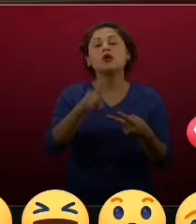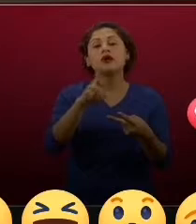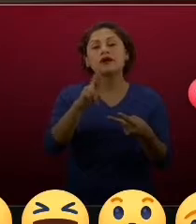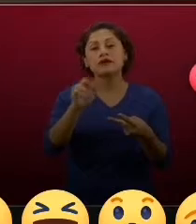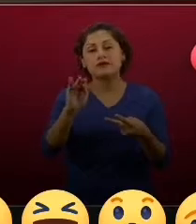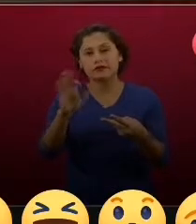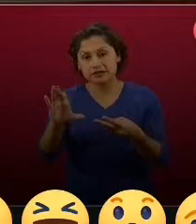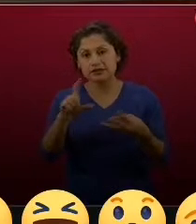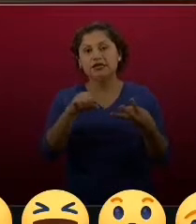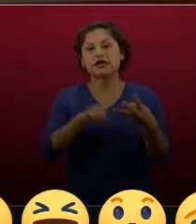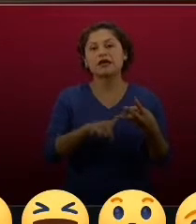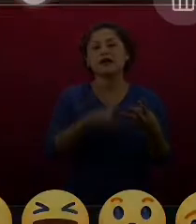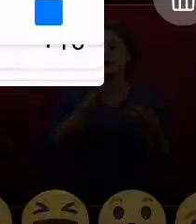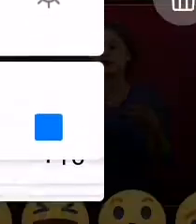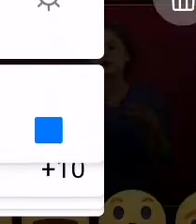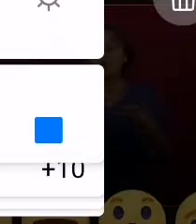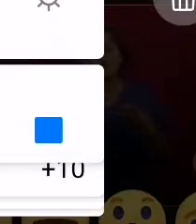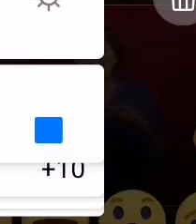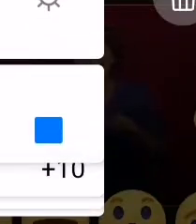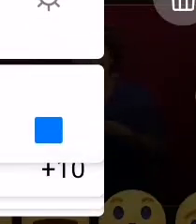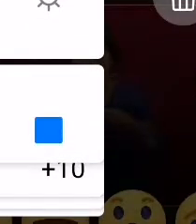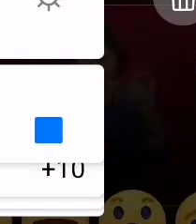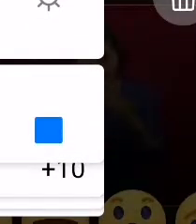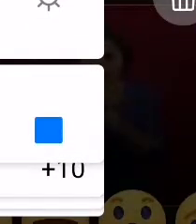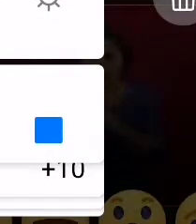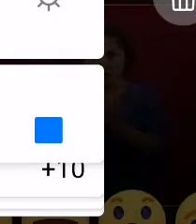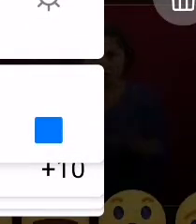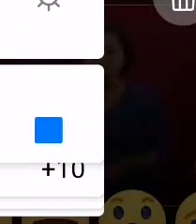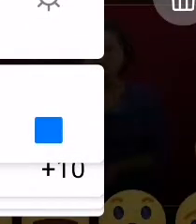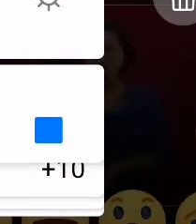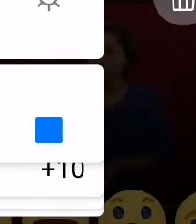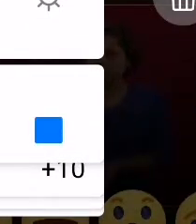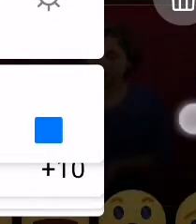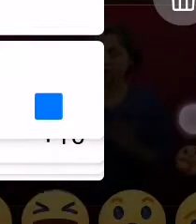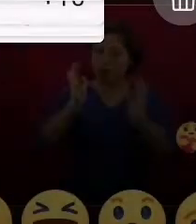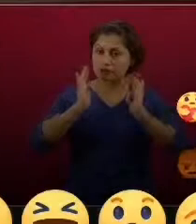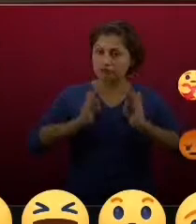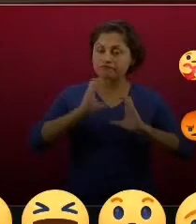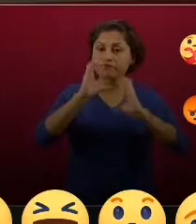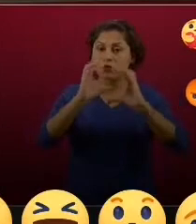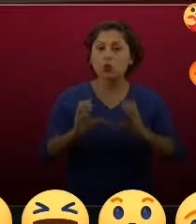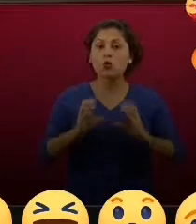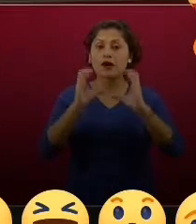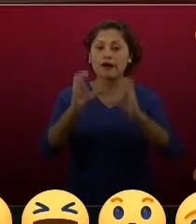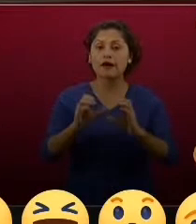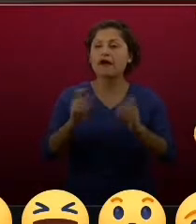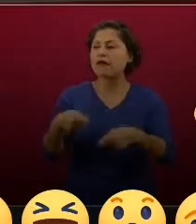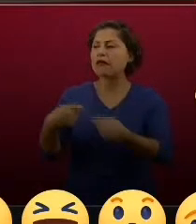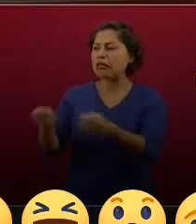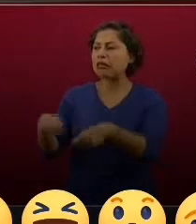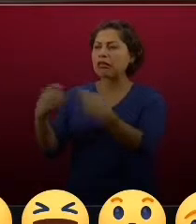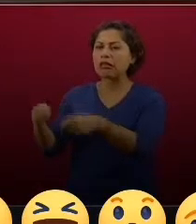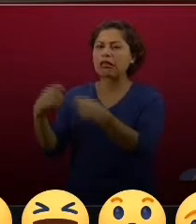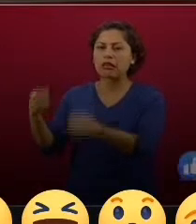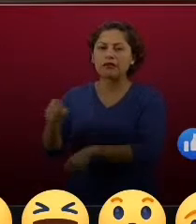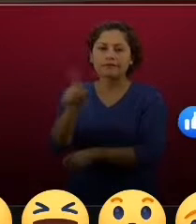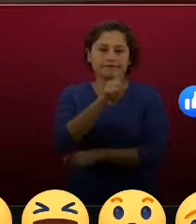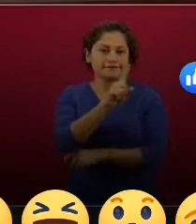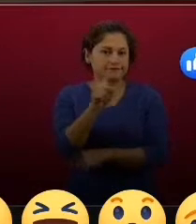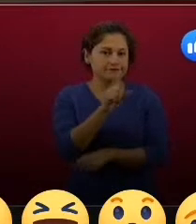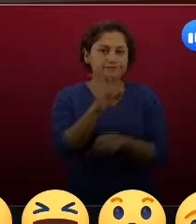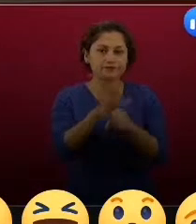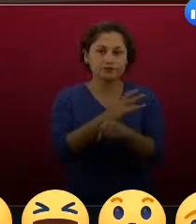CURP, son datos personales sensibles y la gente los tiene que tratar como tales y no dárselos a cualquiera porque eso puede ser después